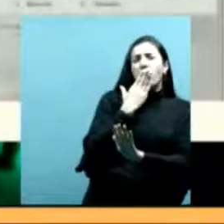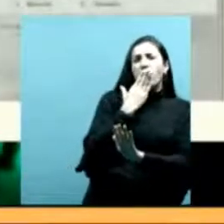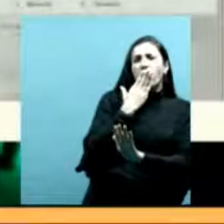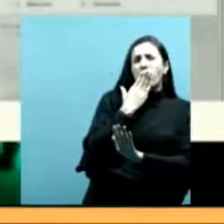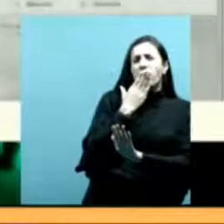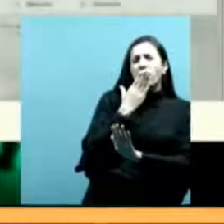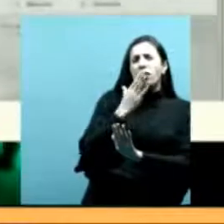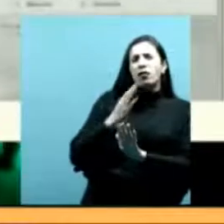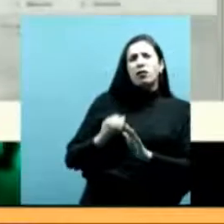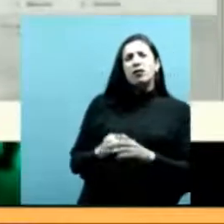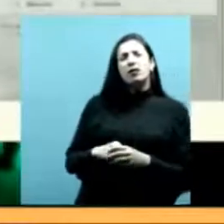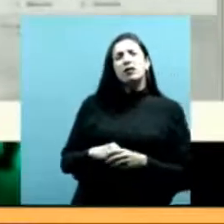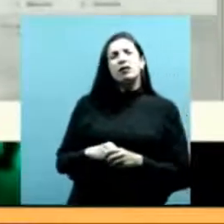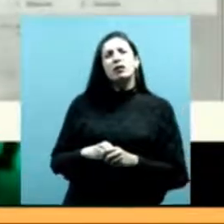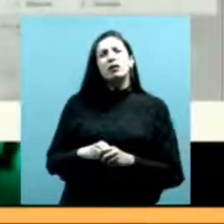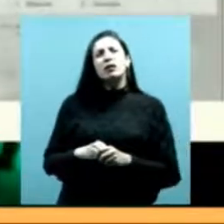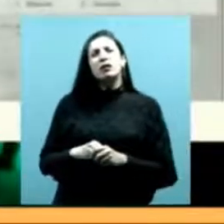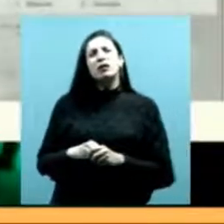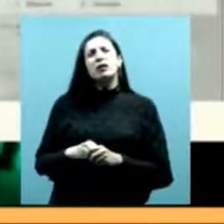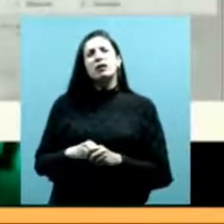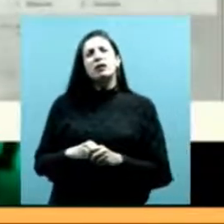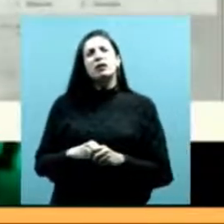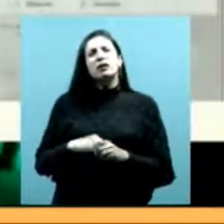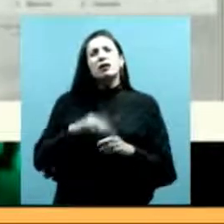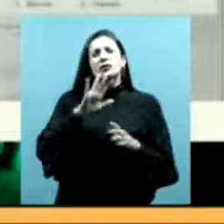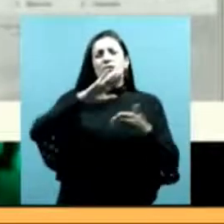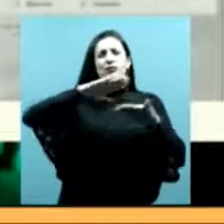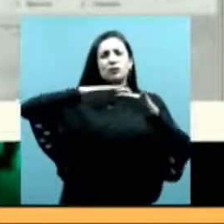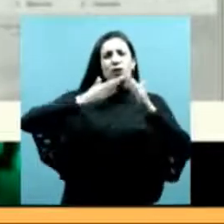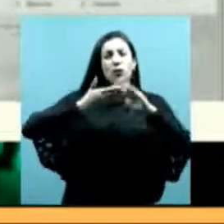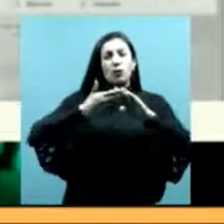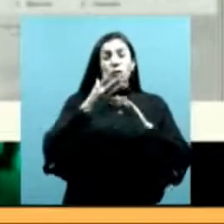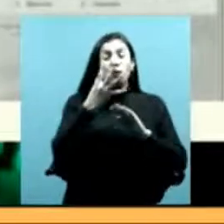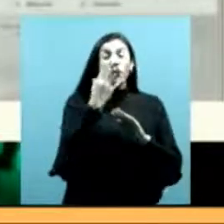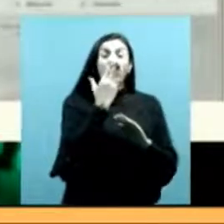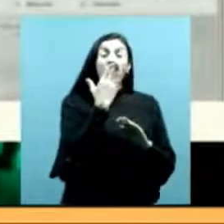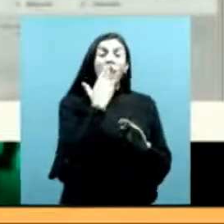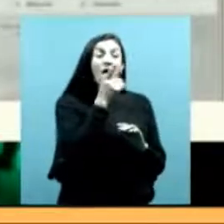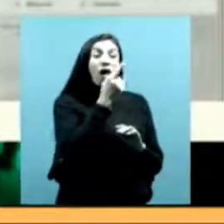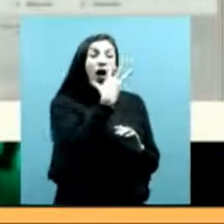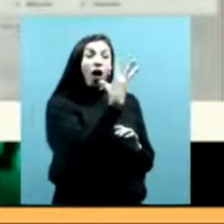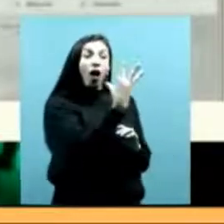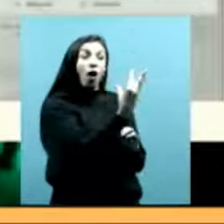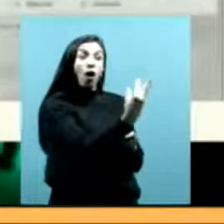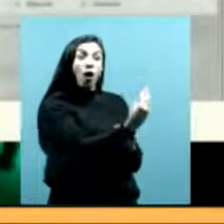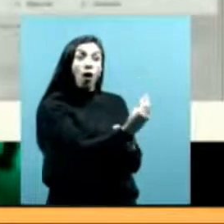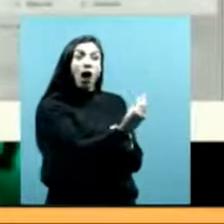que tiene gran cantidad de comunidades indígenas y de personas que se reconocen indígenas.